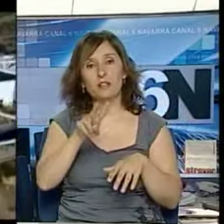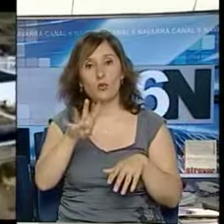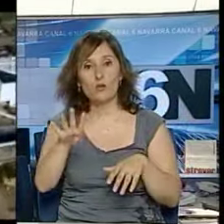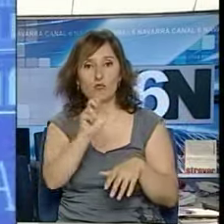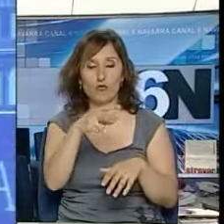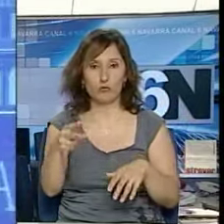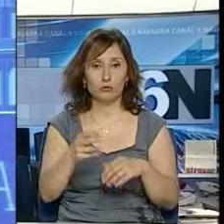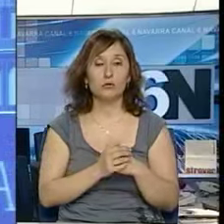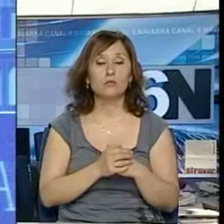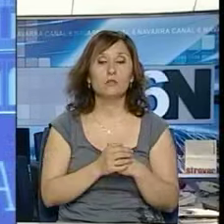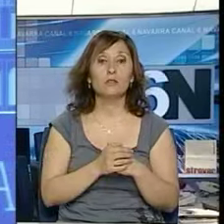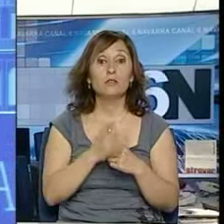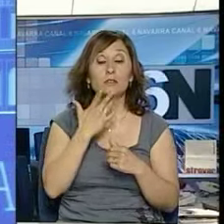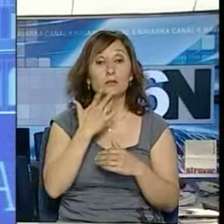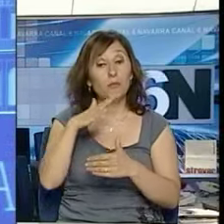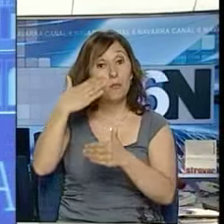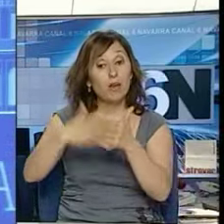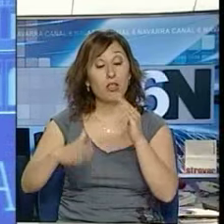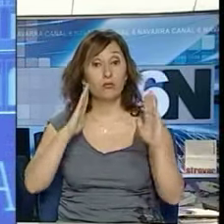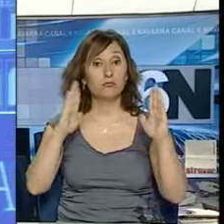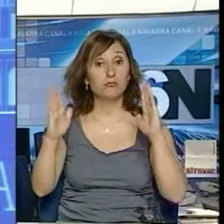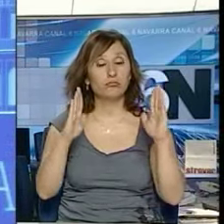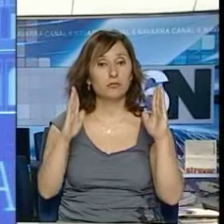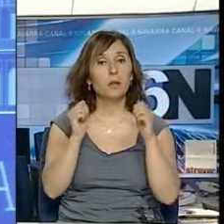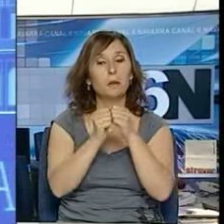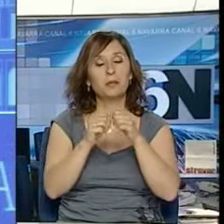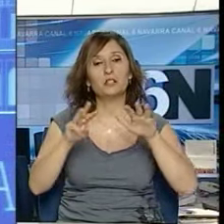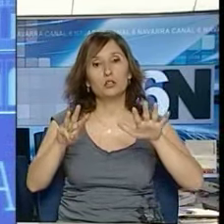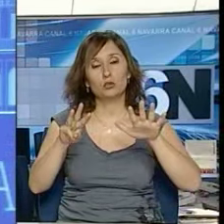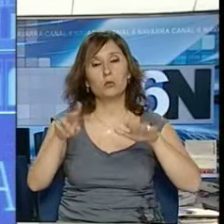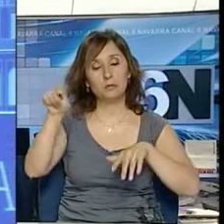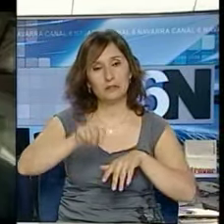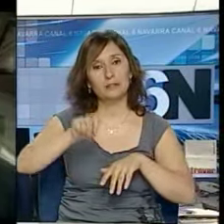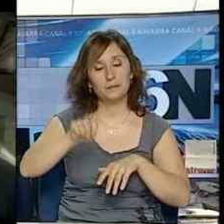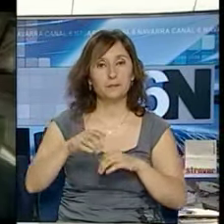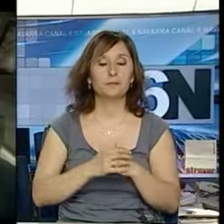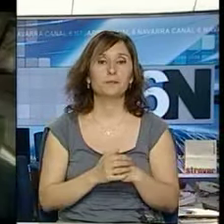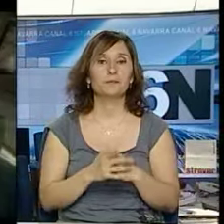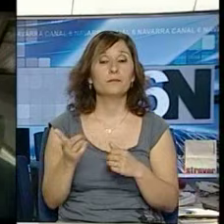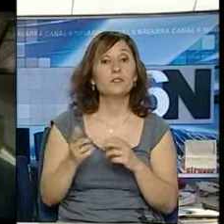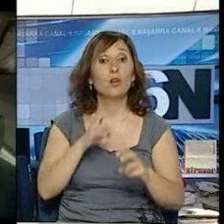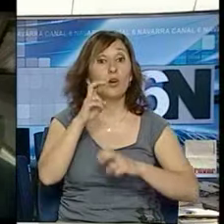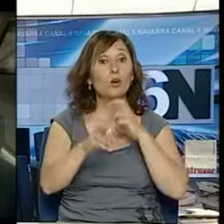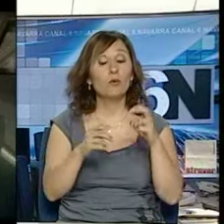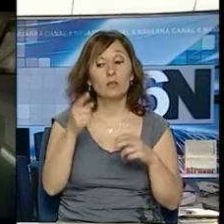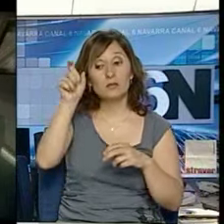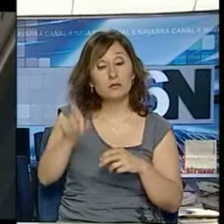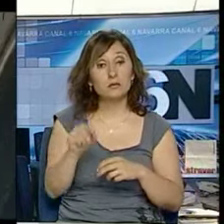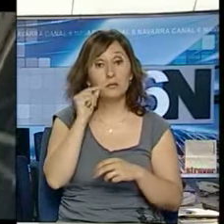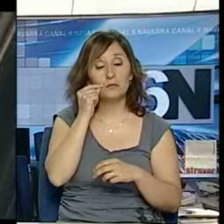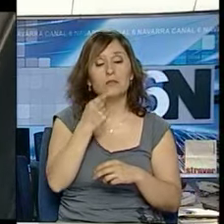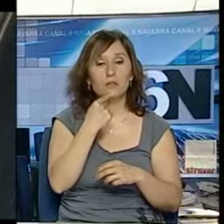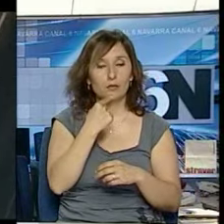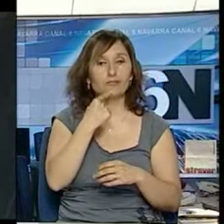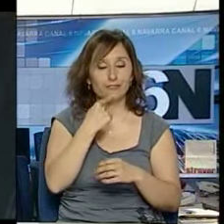y el plazo de ejecución de estas obras será de 28 meses. Una obra que, según el presidente, va a generar